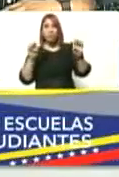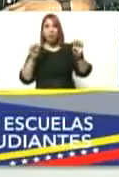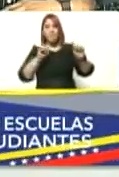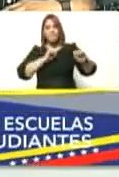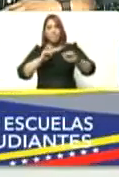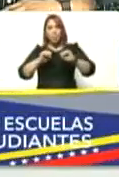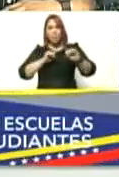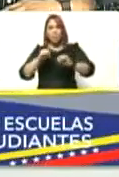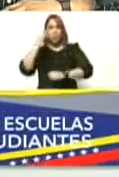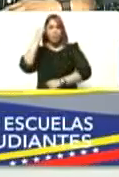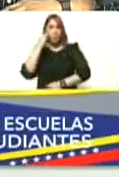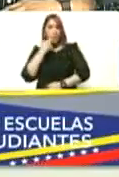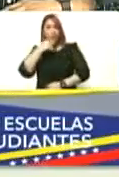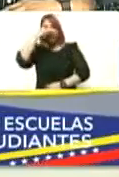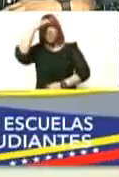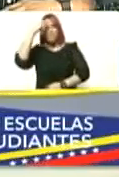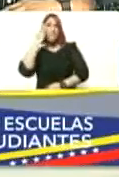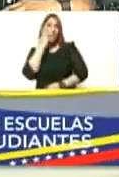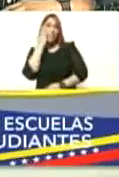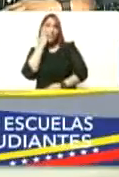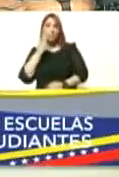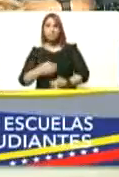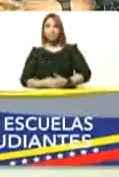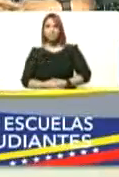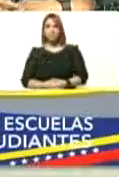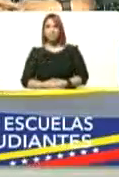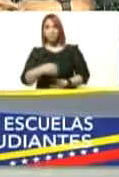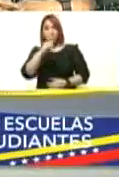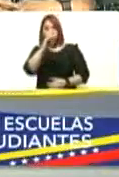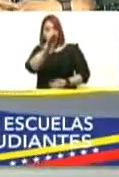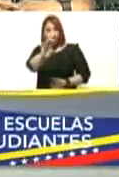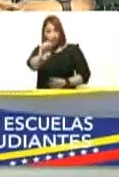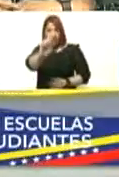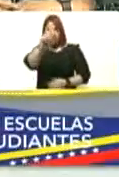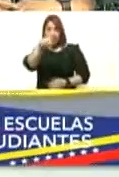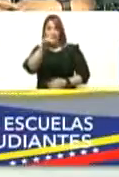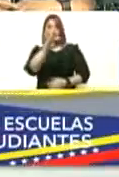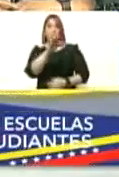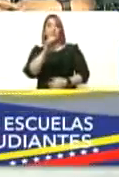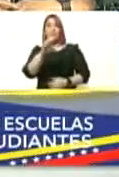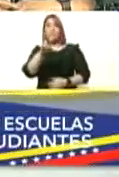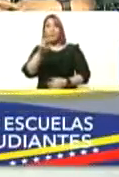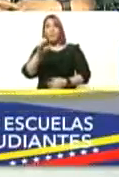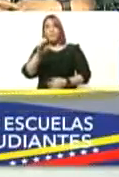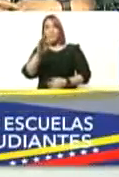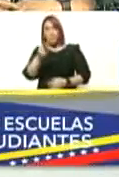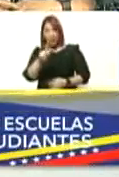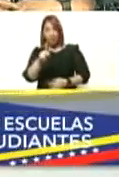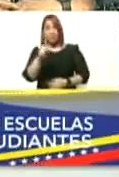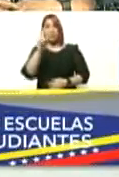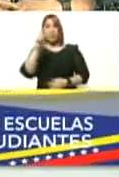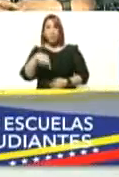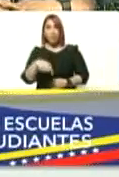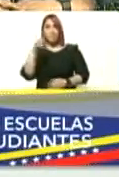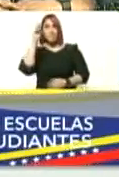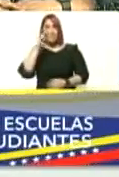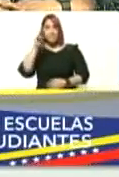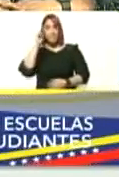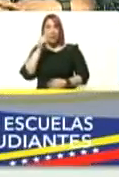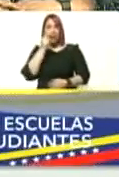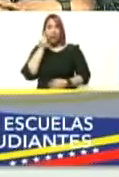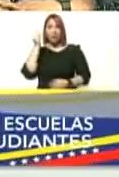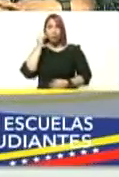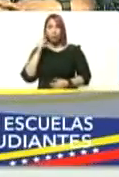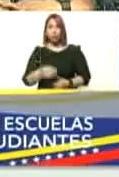movimiento bolivariano de padres y madres la OVE la FEB las maestras los maestros y